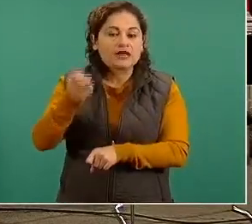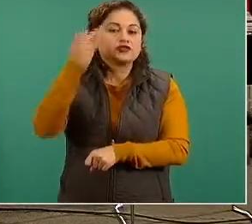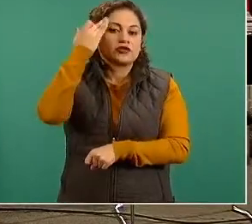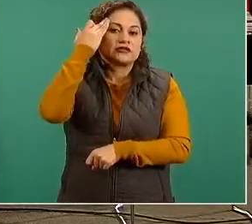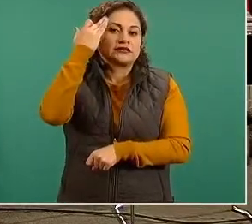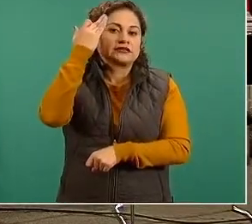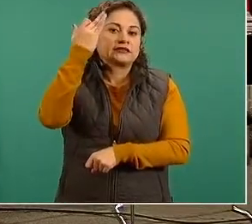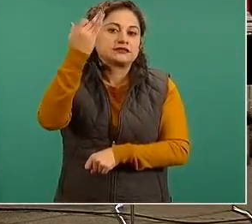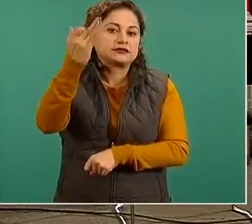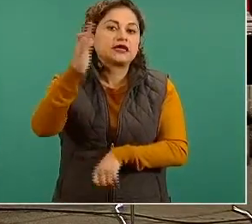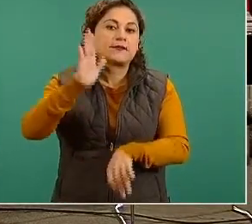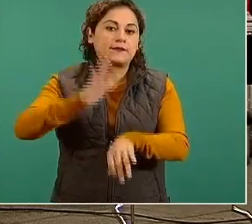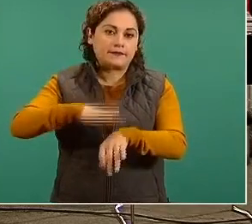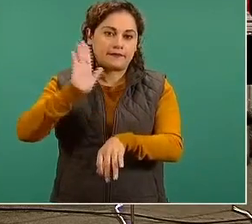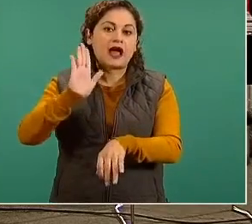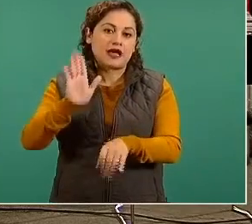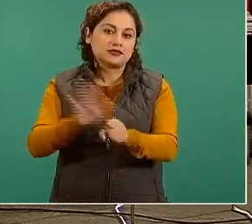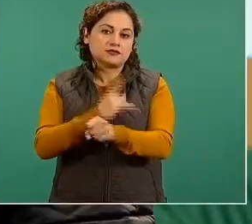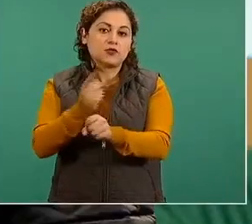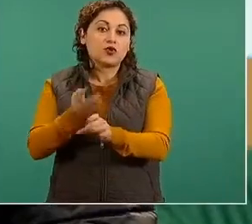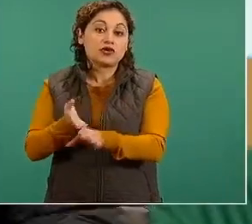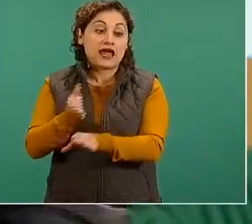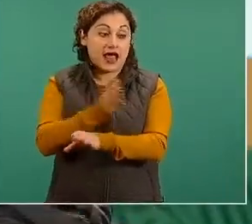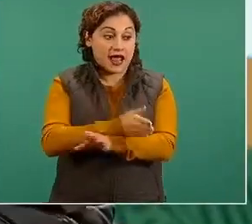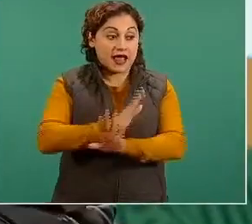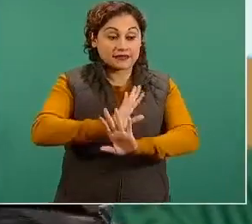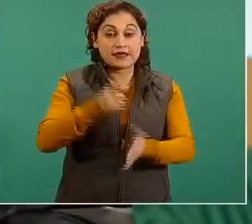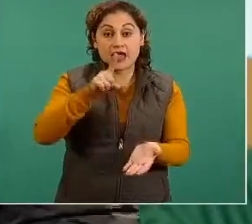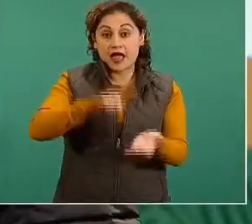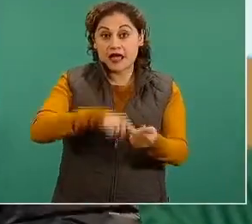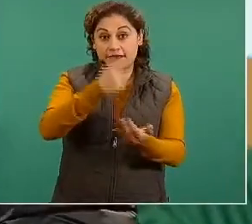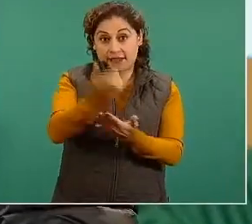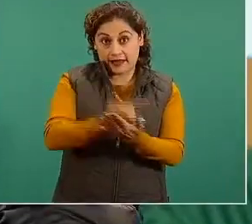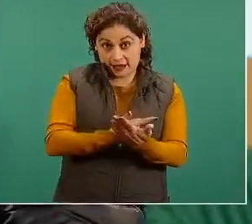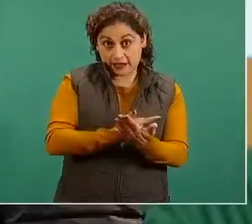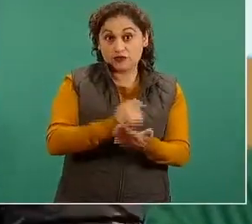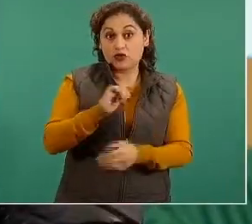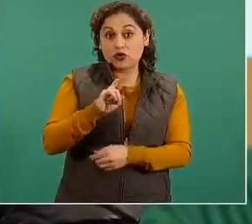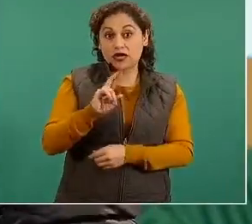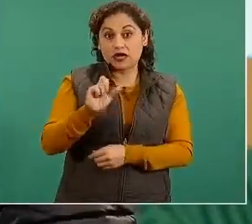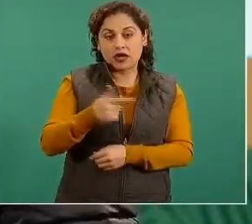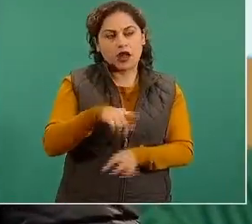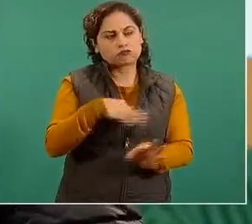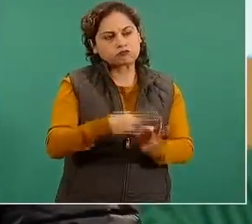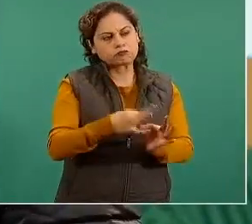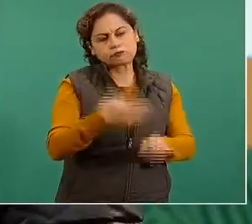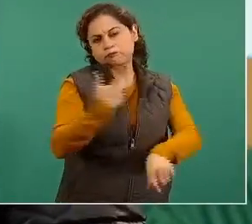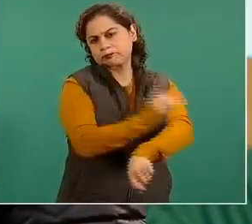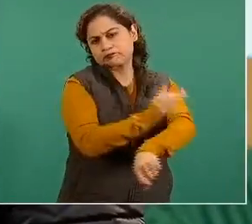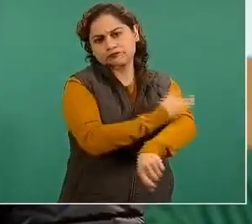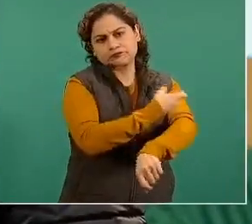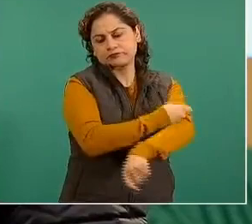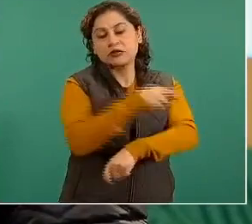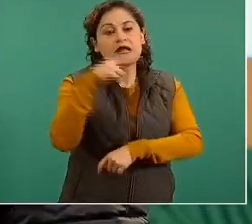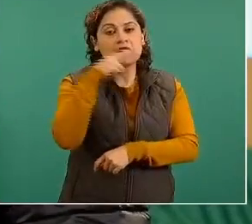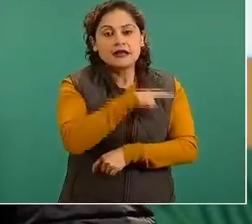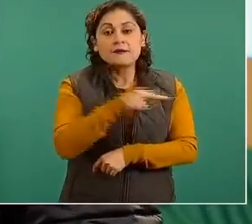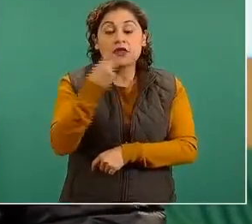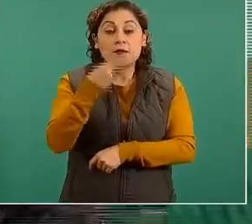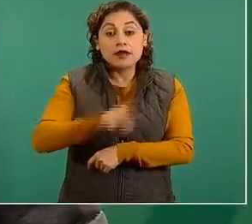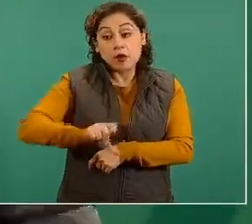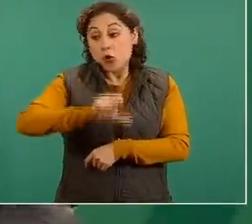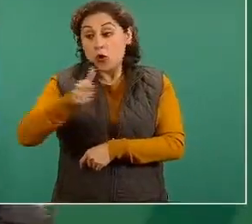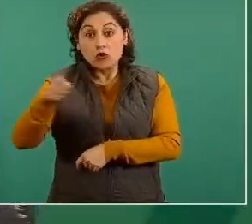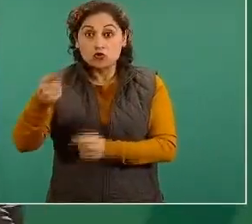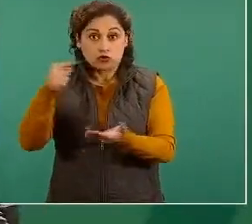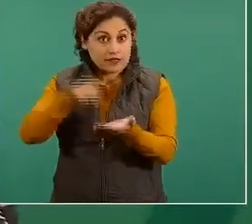el formato lleno de cada una de estas personas que no estaban en el en el censo de esa unidad Iraj entonces